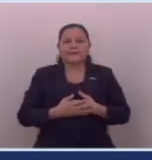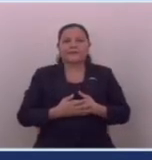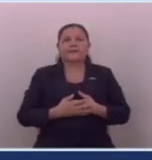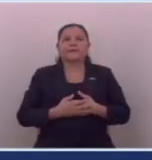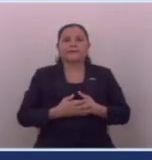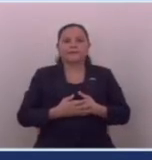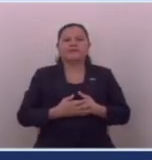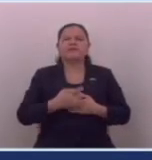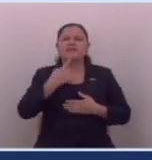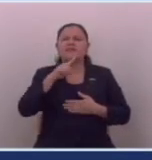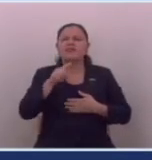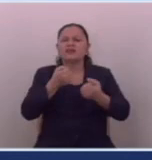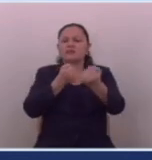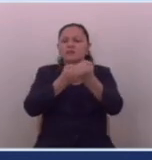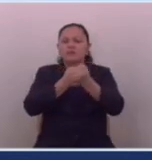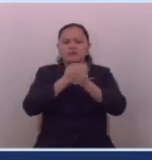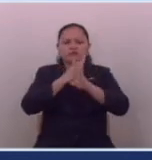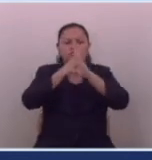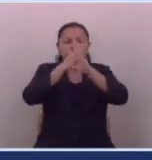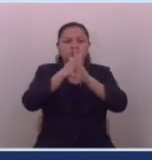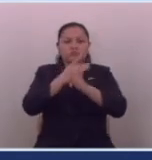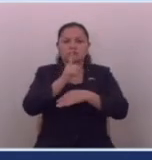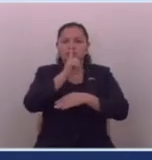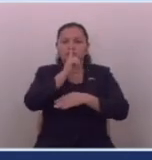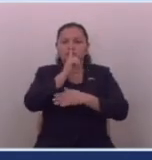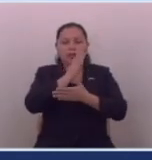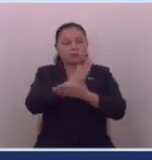quien abogó por ellos ninguno